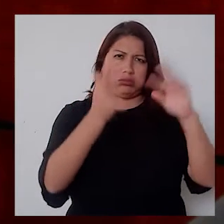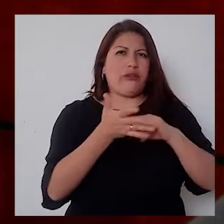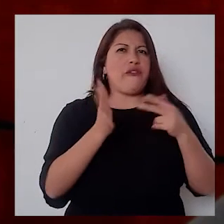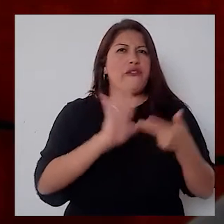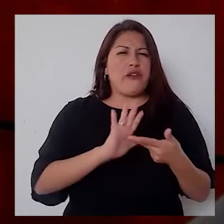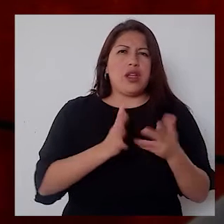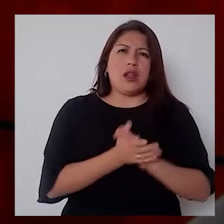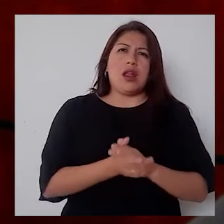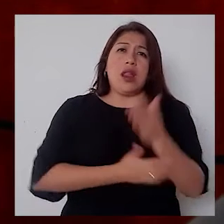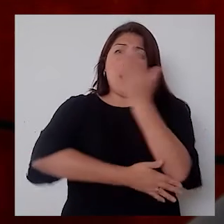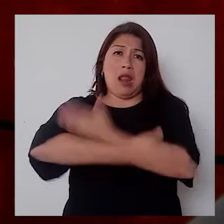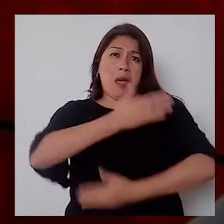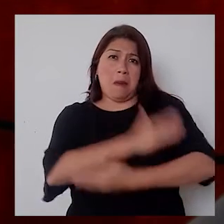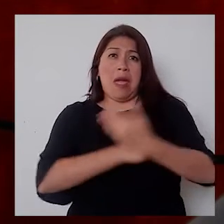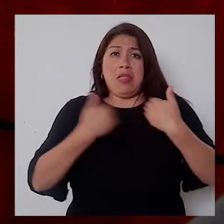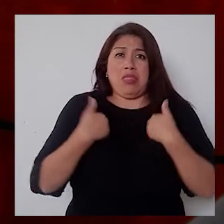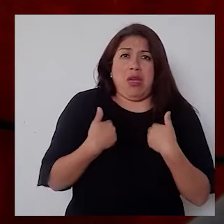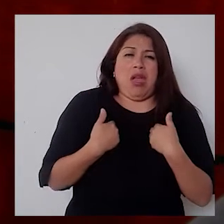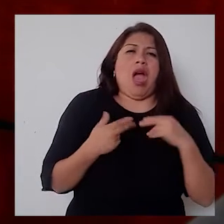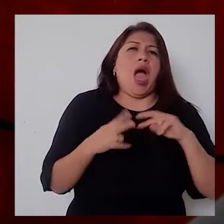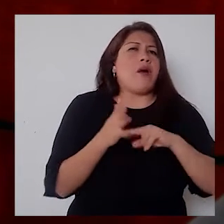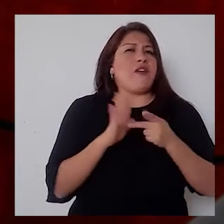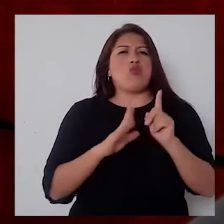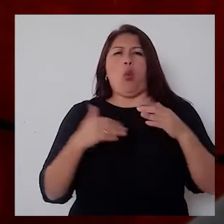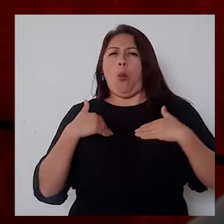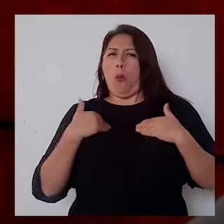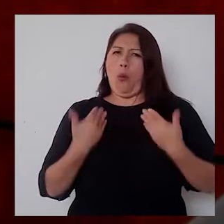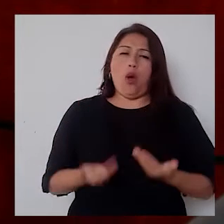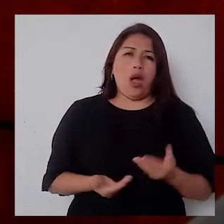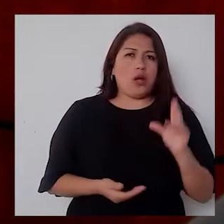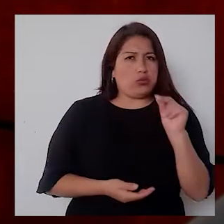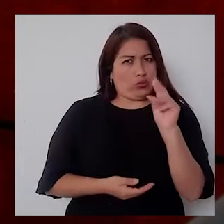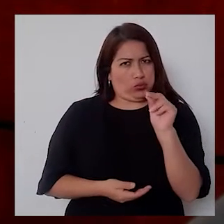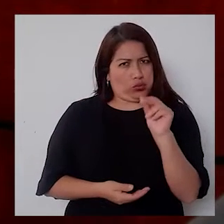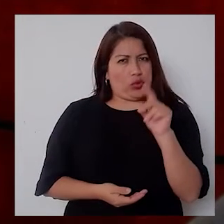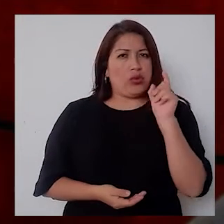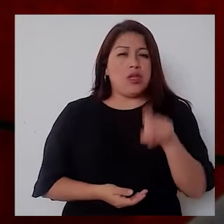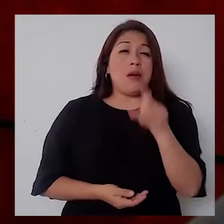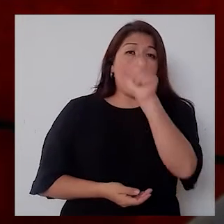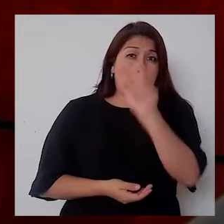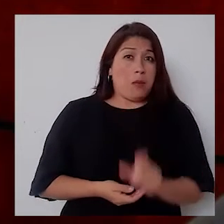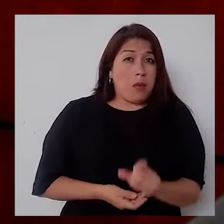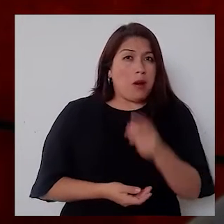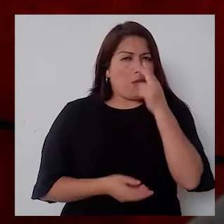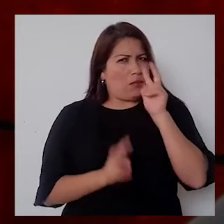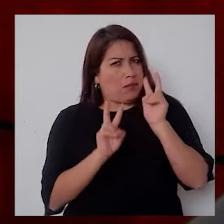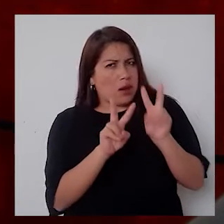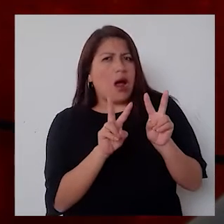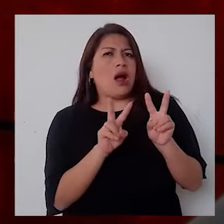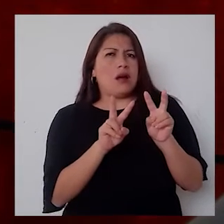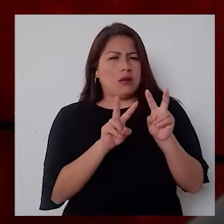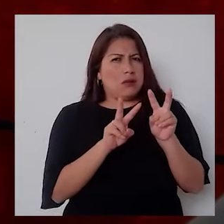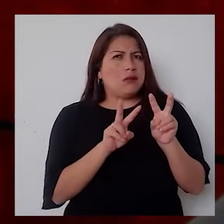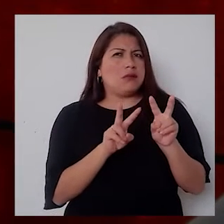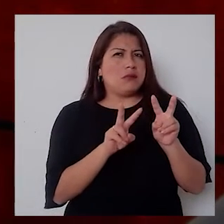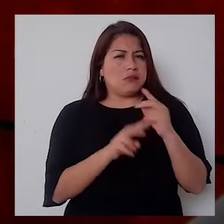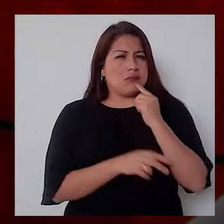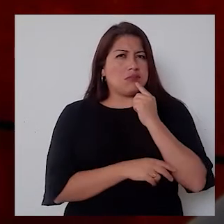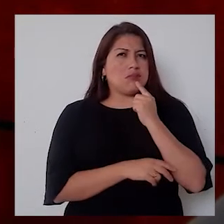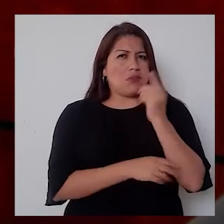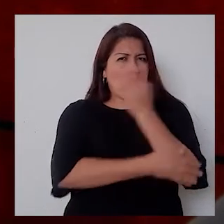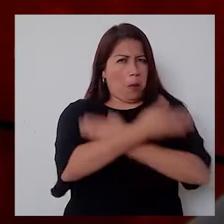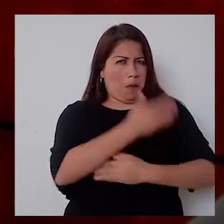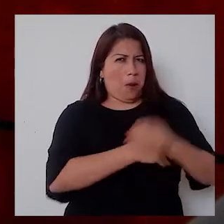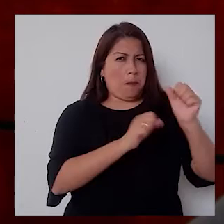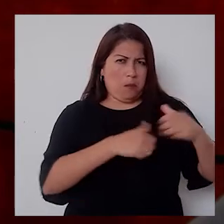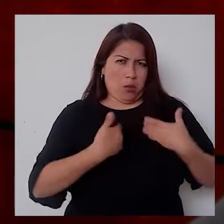Y, segundo, de que el ser humano, cuando se propone lograr algún objetivo, de inmediato desaparece la palabra